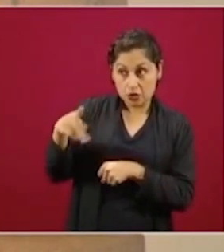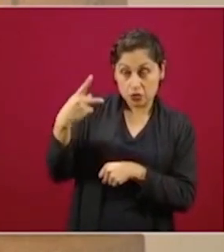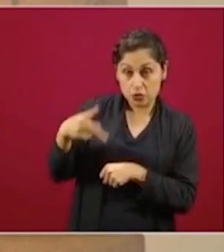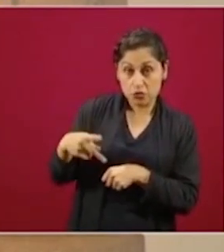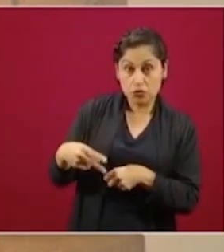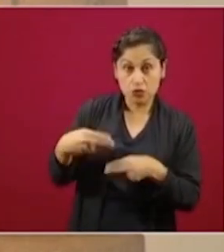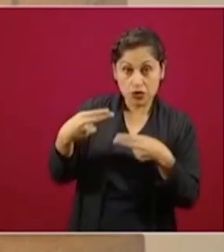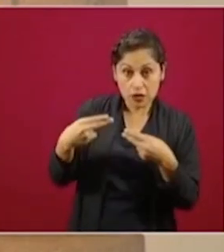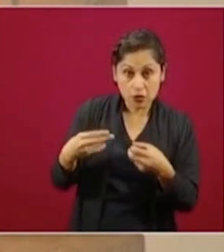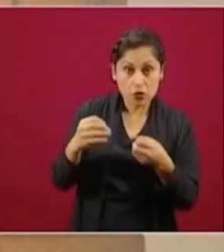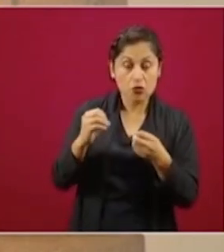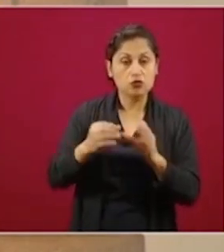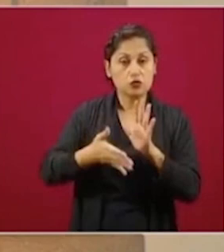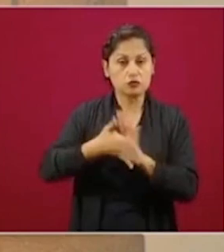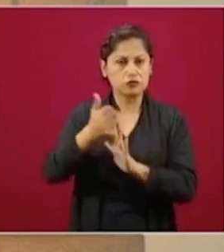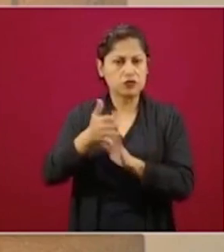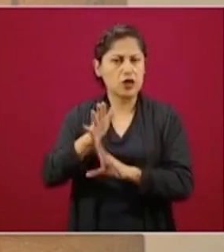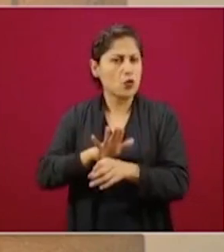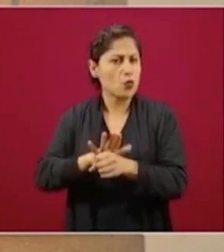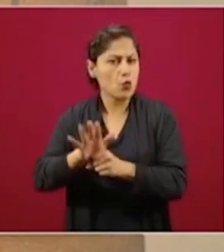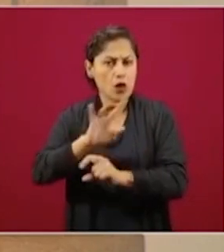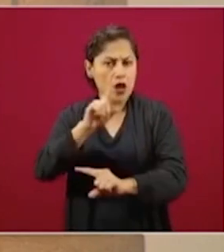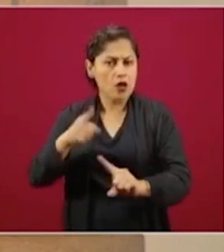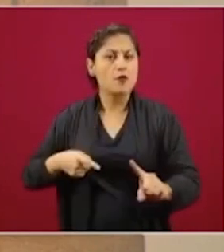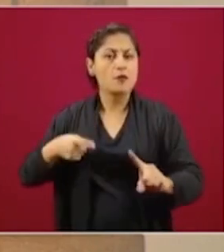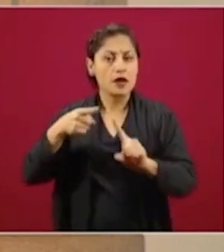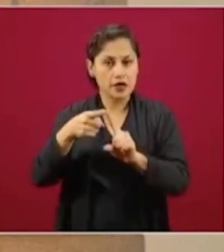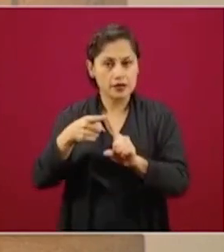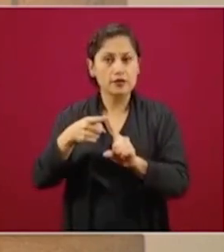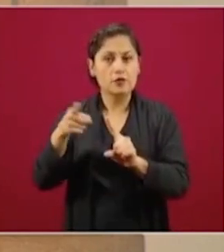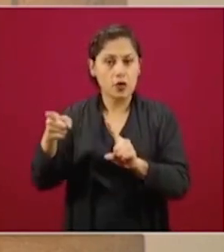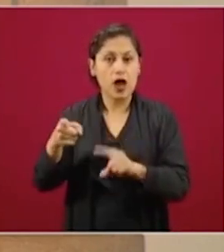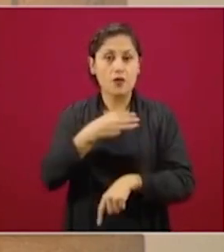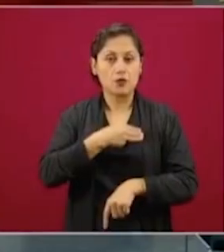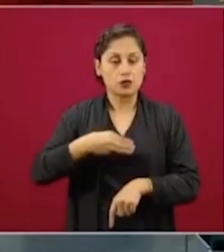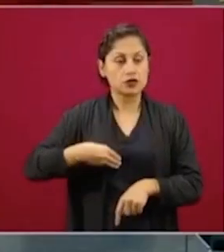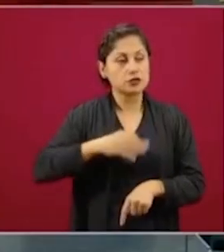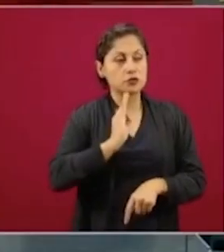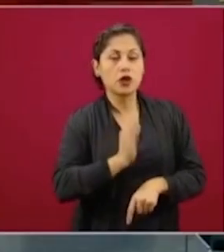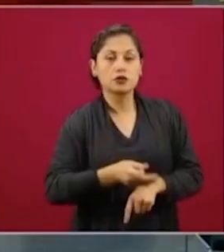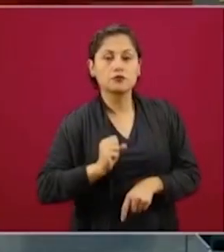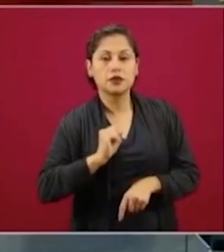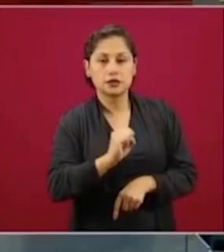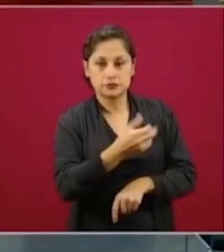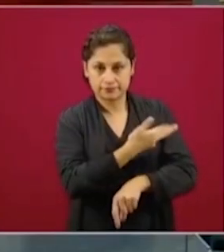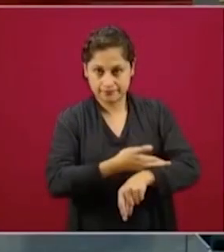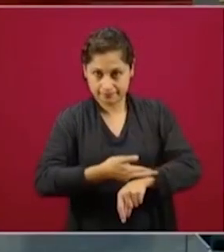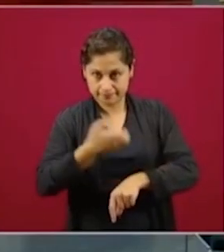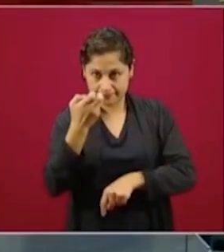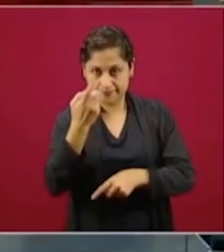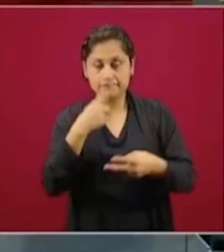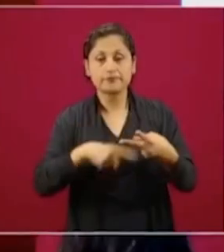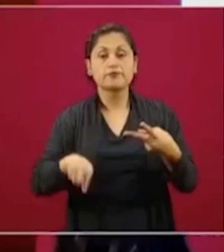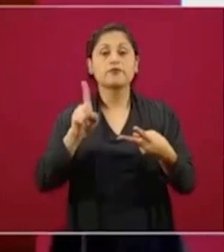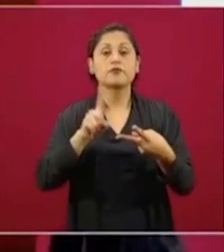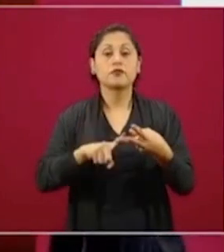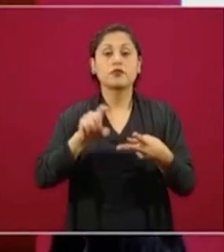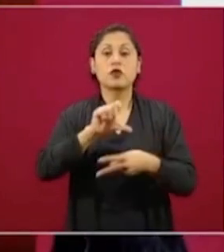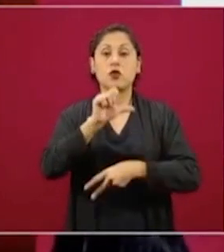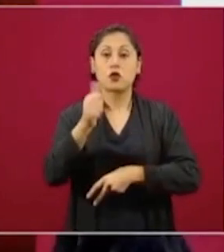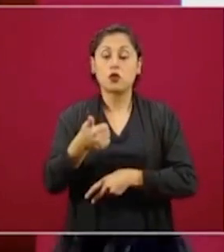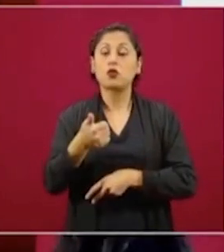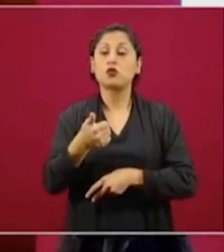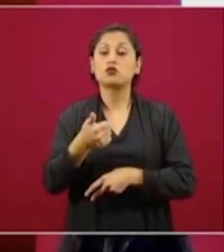ese predio o esa construcción, está previamente avalado por el municipio. Número dos, el trámite en sí de la